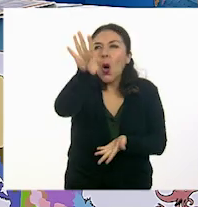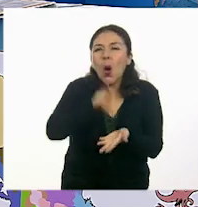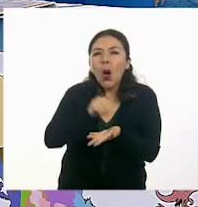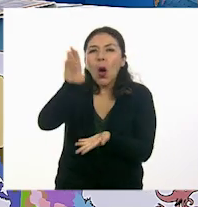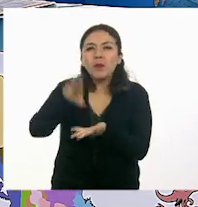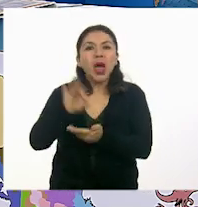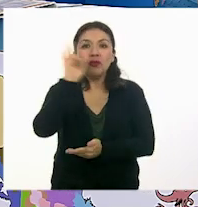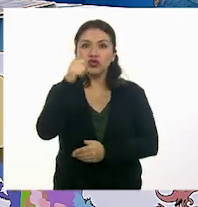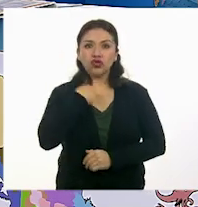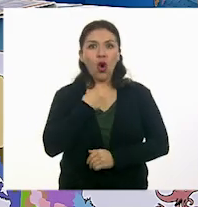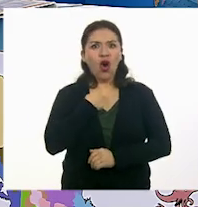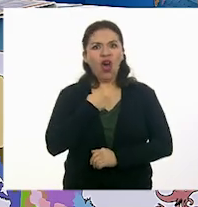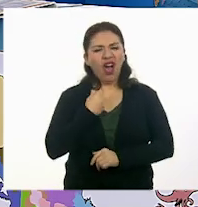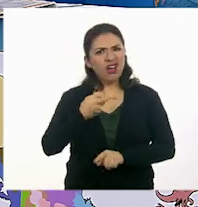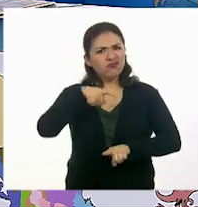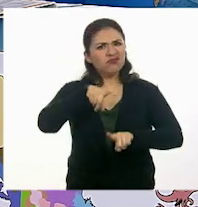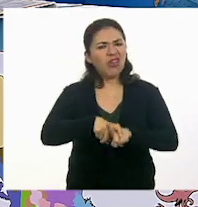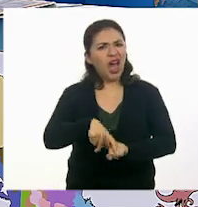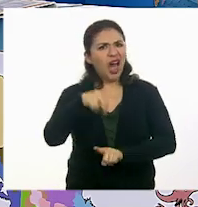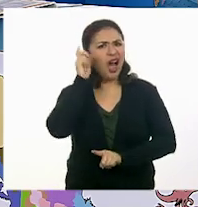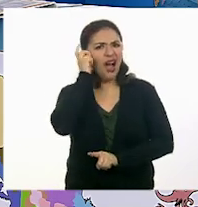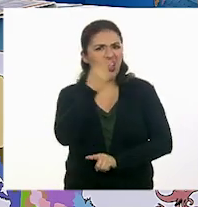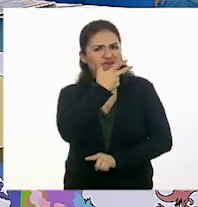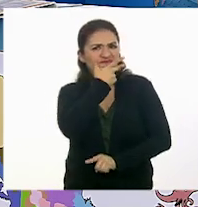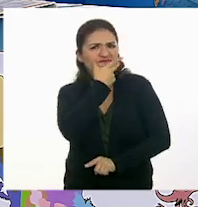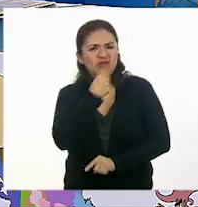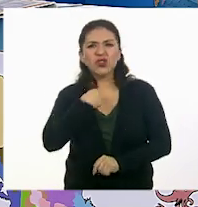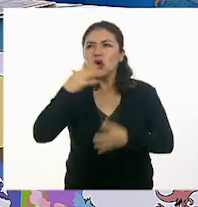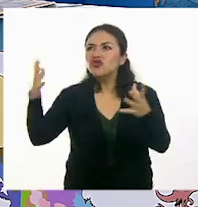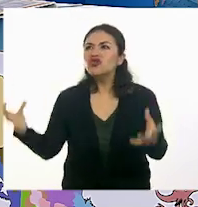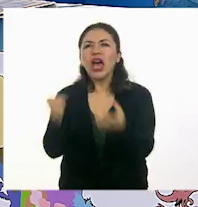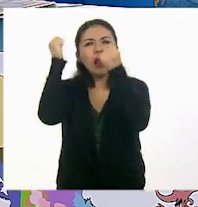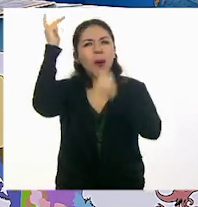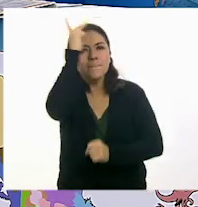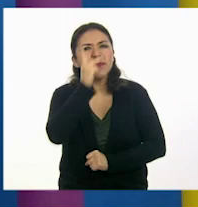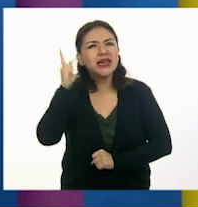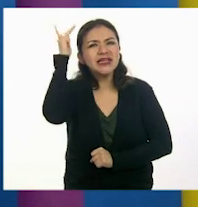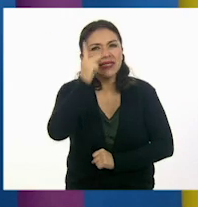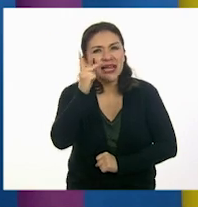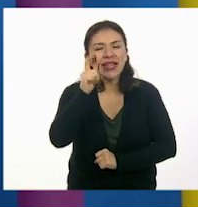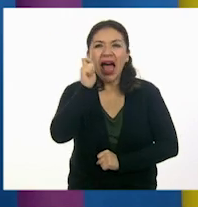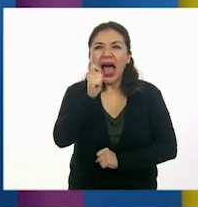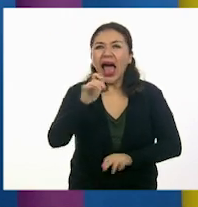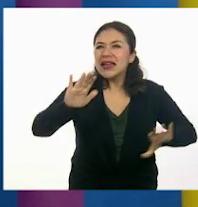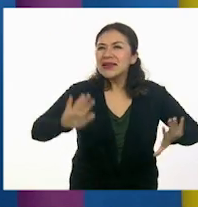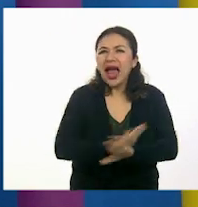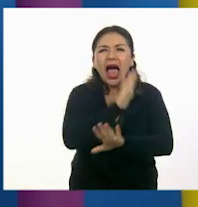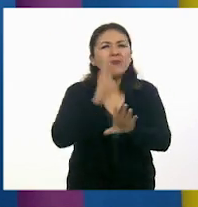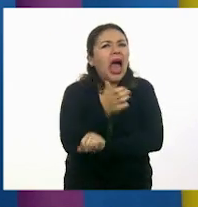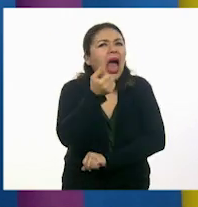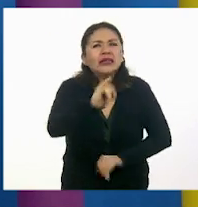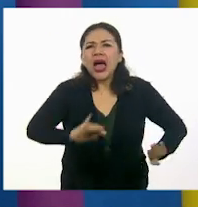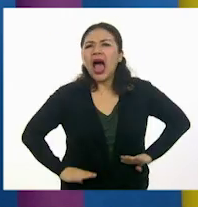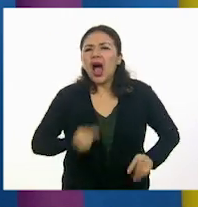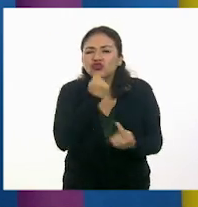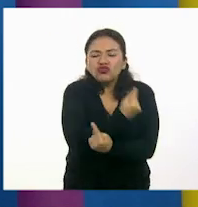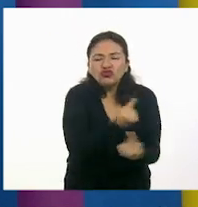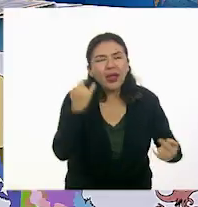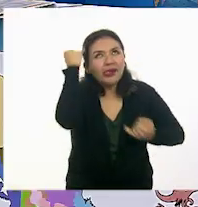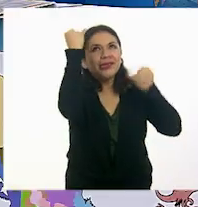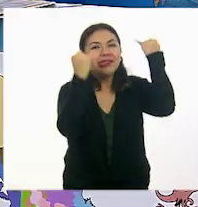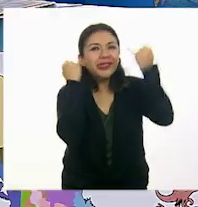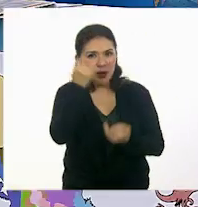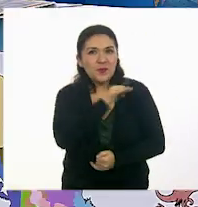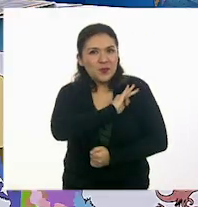pasaría si yo fuera un caballero? ¿Y si fuera a rescatar a una princesa? Y siempre nosotros, desde muy chiquitos, tenemos esa capacidad,